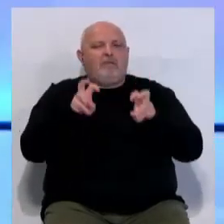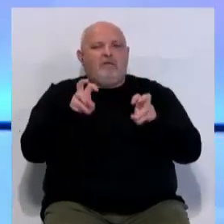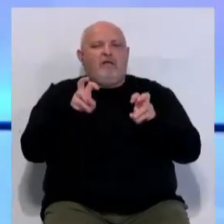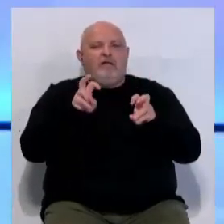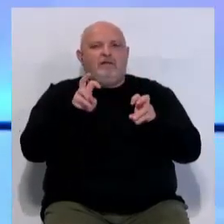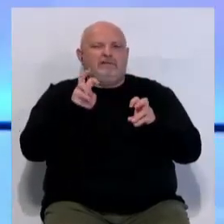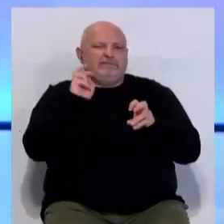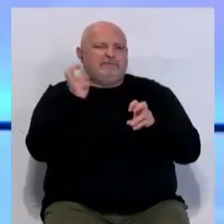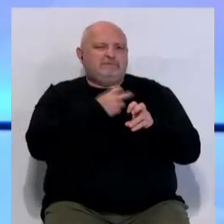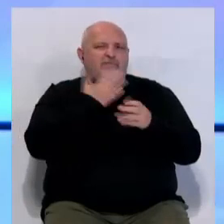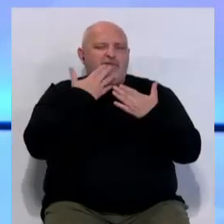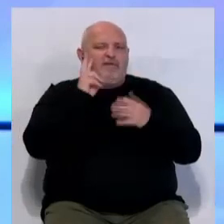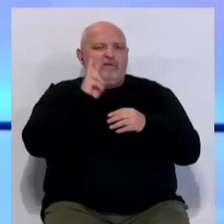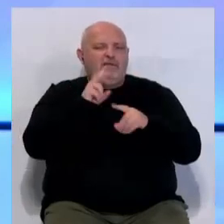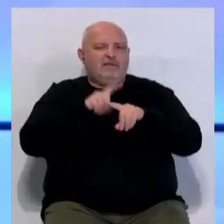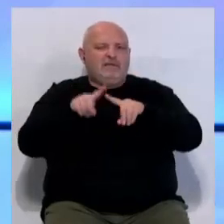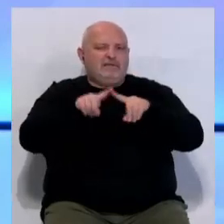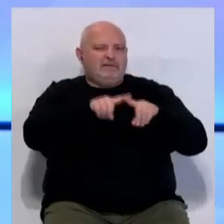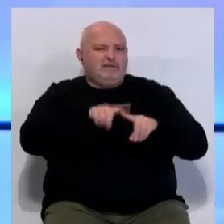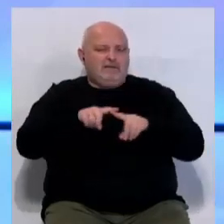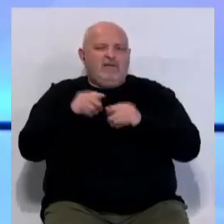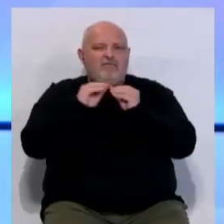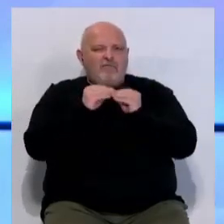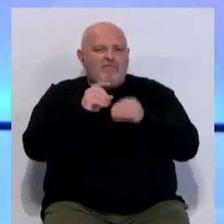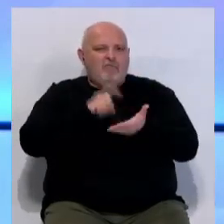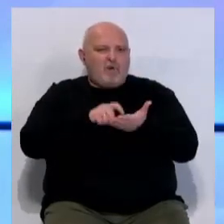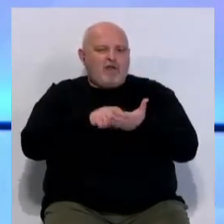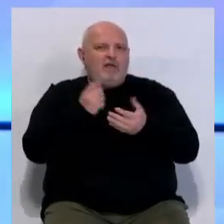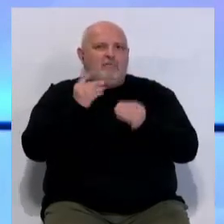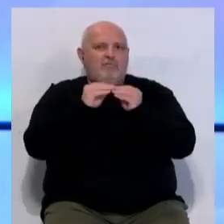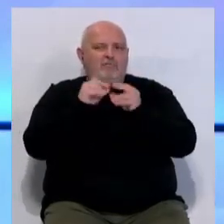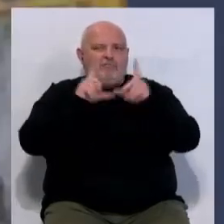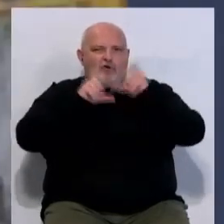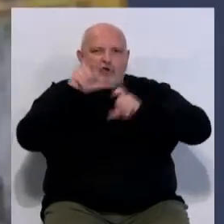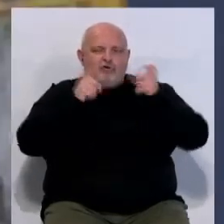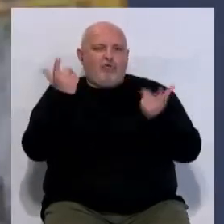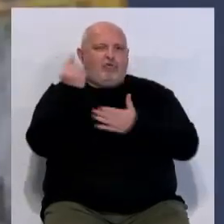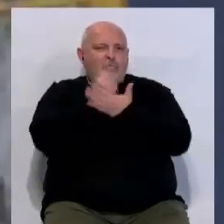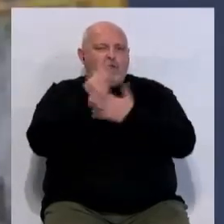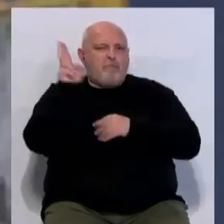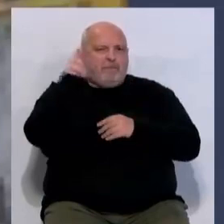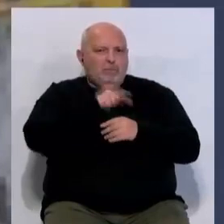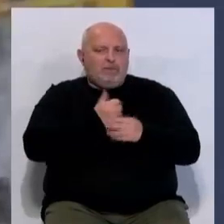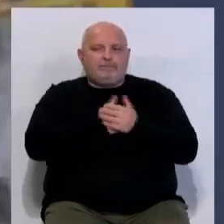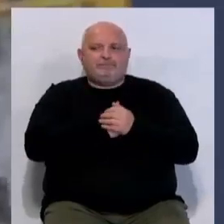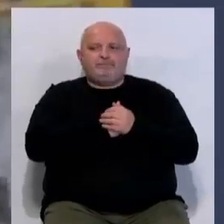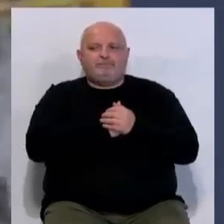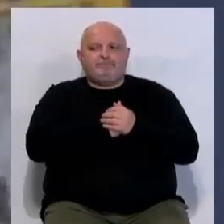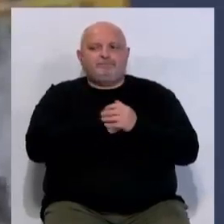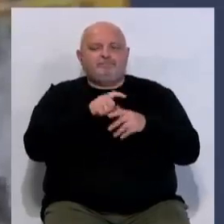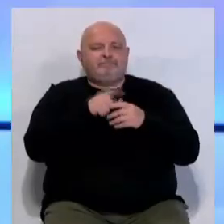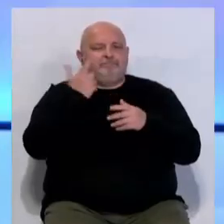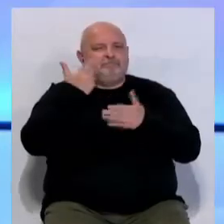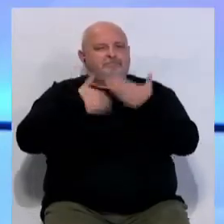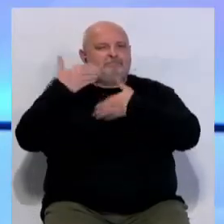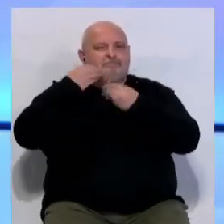variedad, poder ver todos los estilos posibles, todas las fórmulas, composiciones, fotografía, pintura y dándole un poco ese